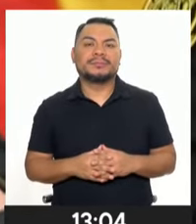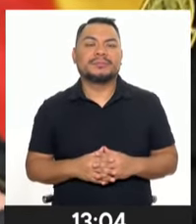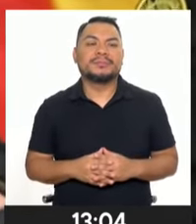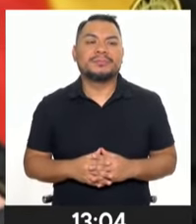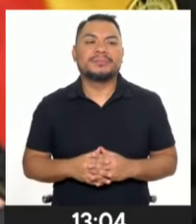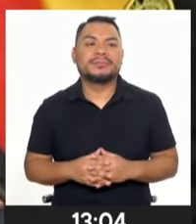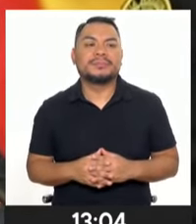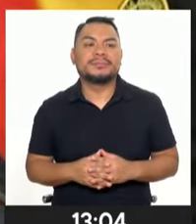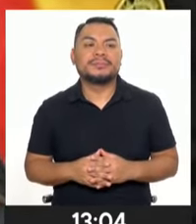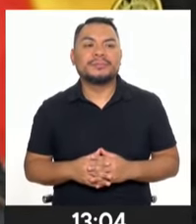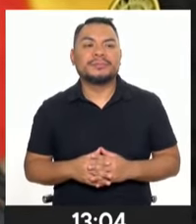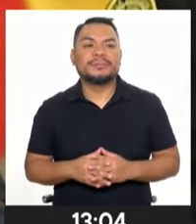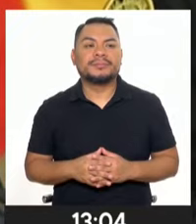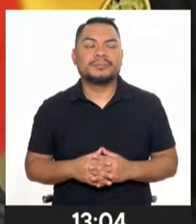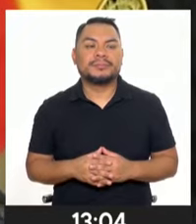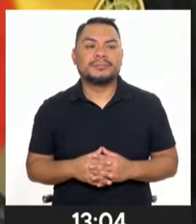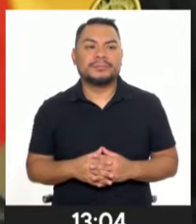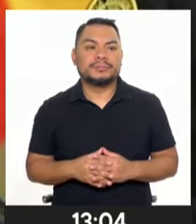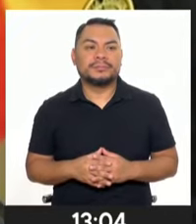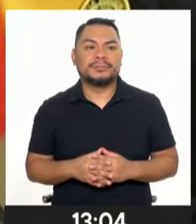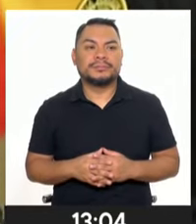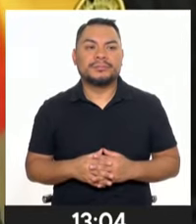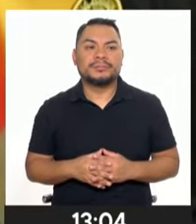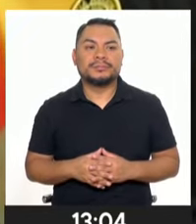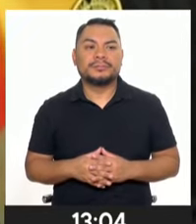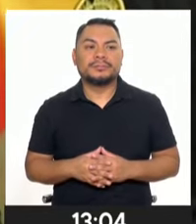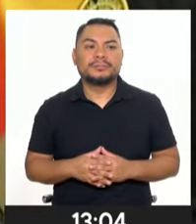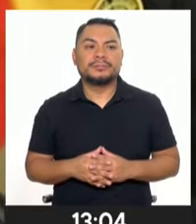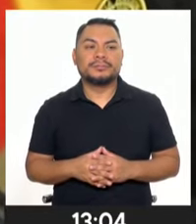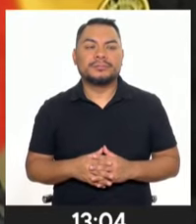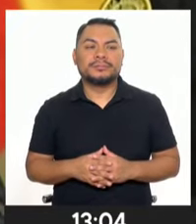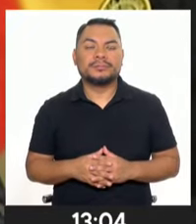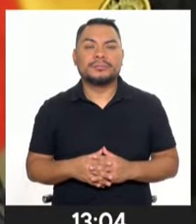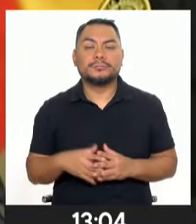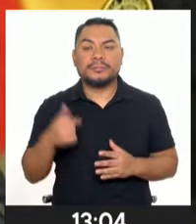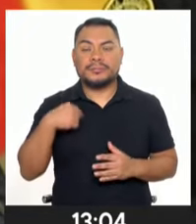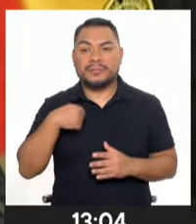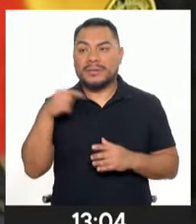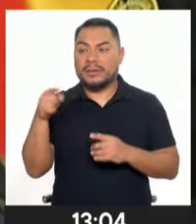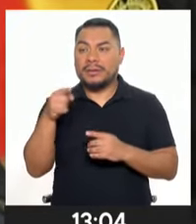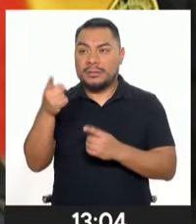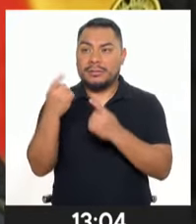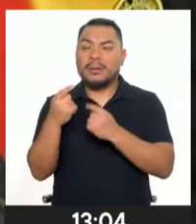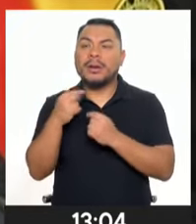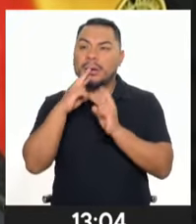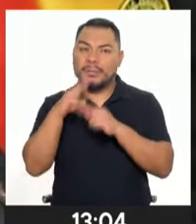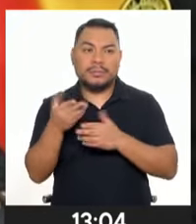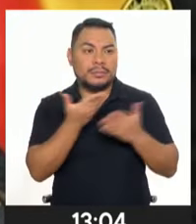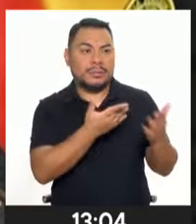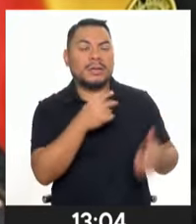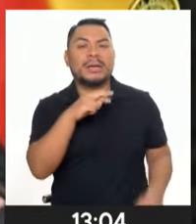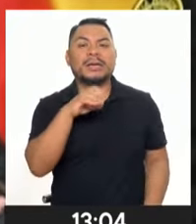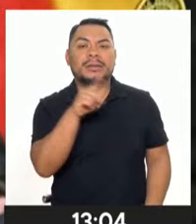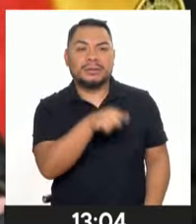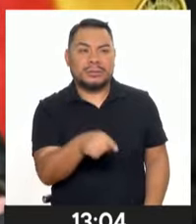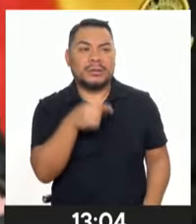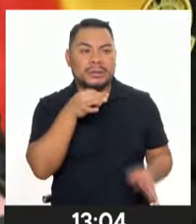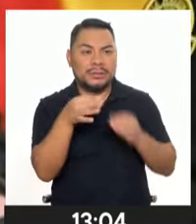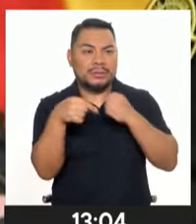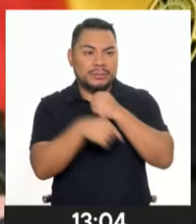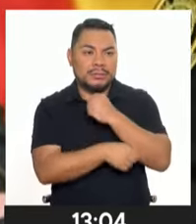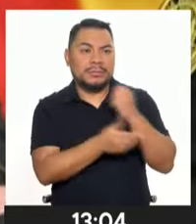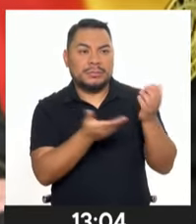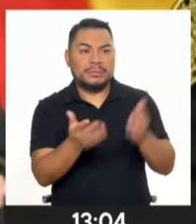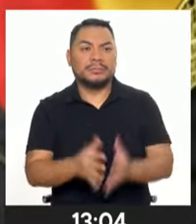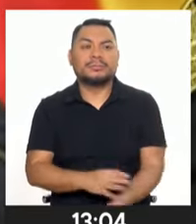Son 200 cámaras, aproximadamente, pero le paso la pregunta a Renzo, que es la persona que tiene la especialidad justamente en esta